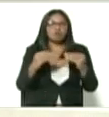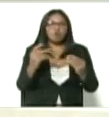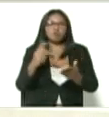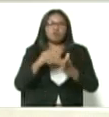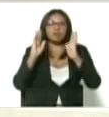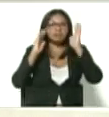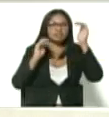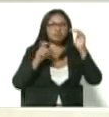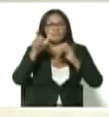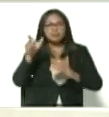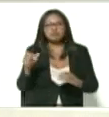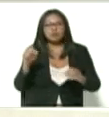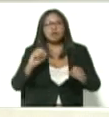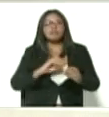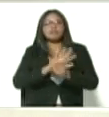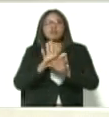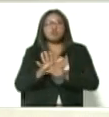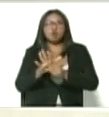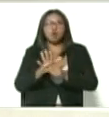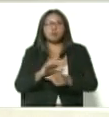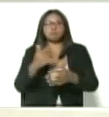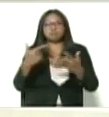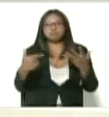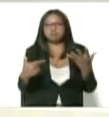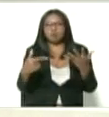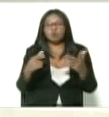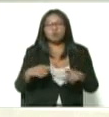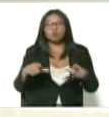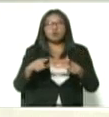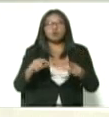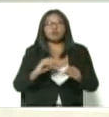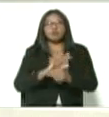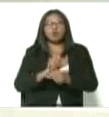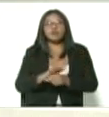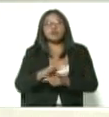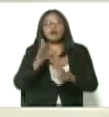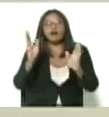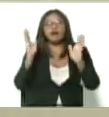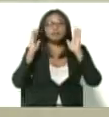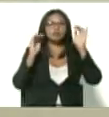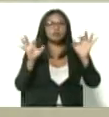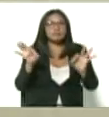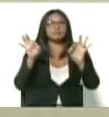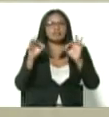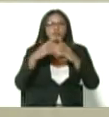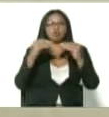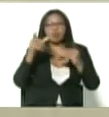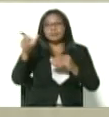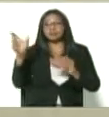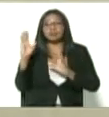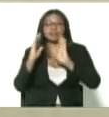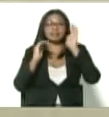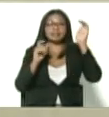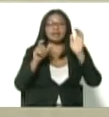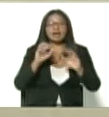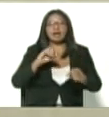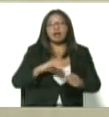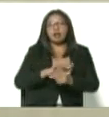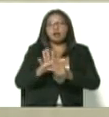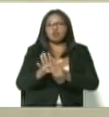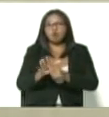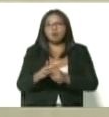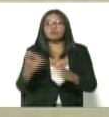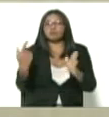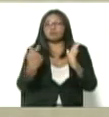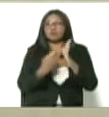atendiendo a los pacientes COVID triaje respiratorio y área COVID terapia intensiva para luego ir avanzando en el resto de las especialidades este es un